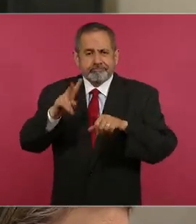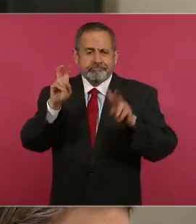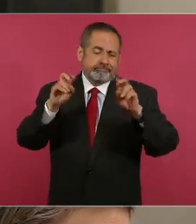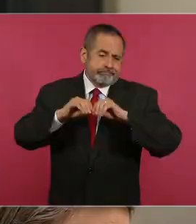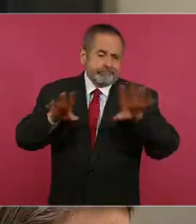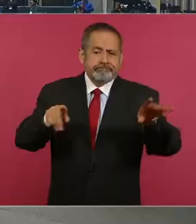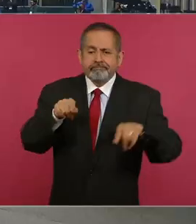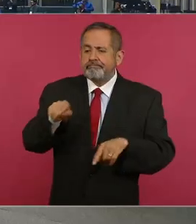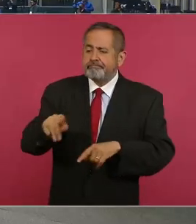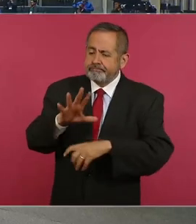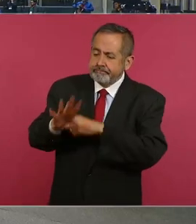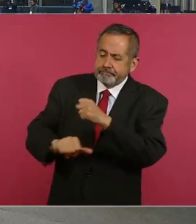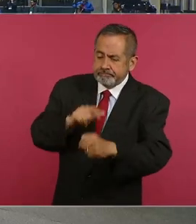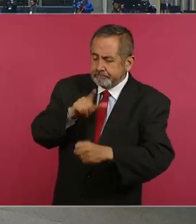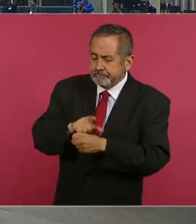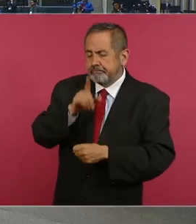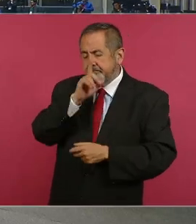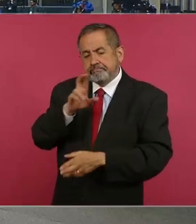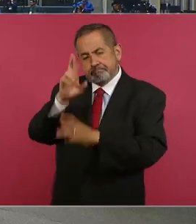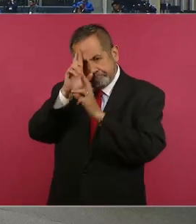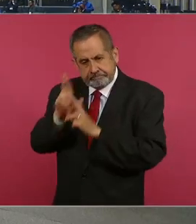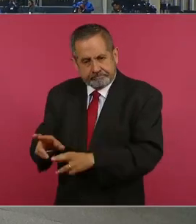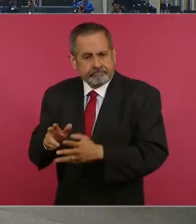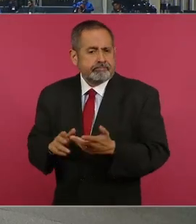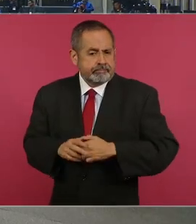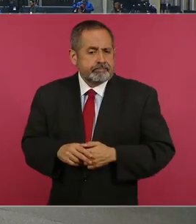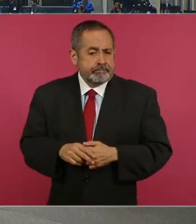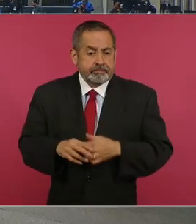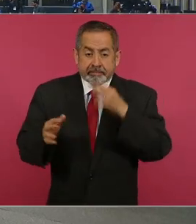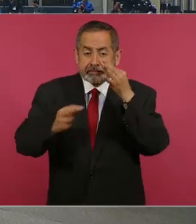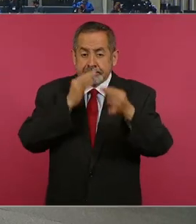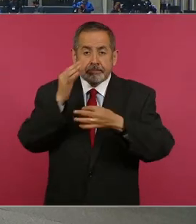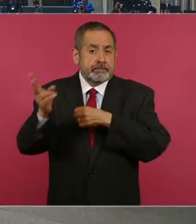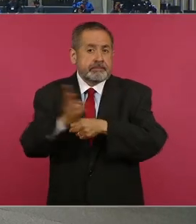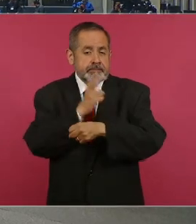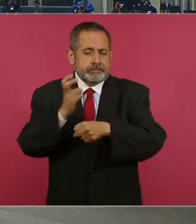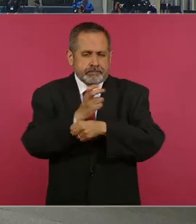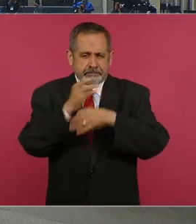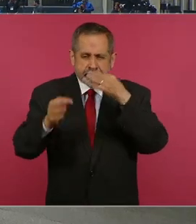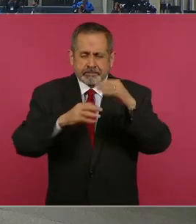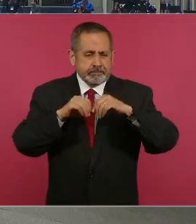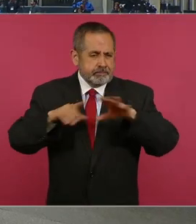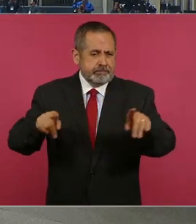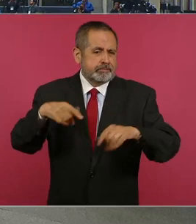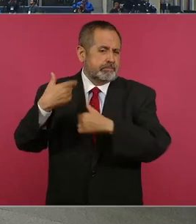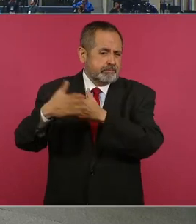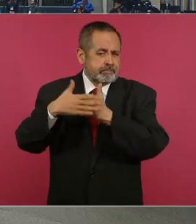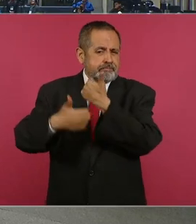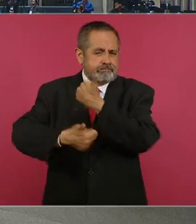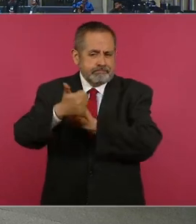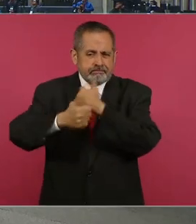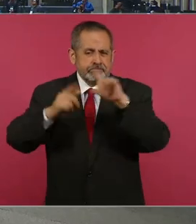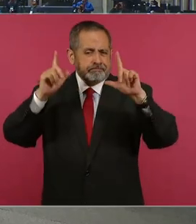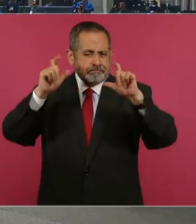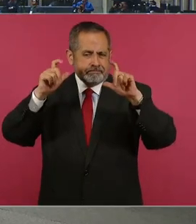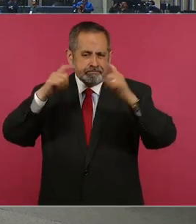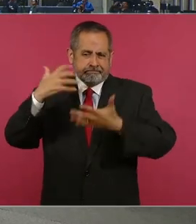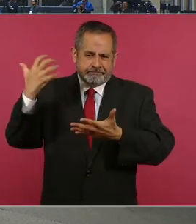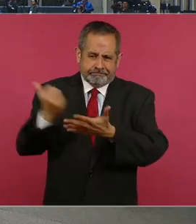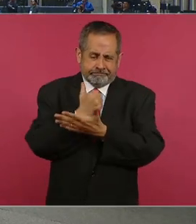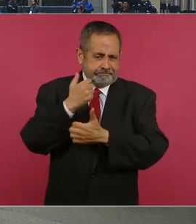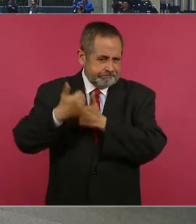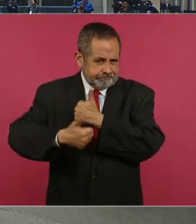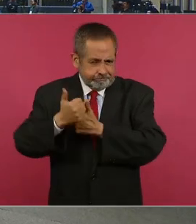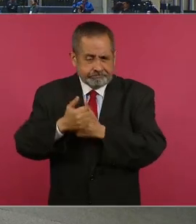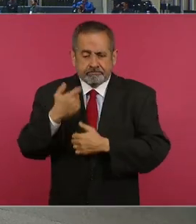tema con rigor y creatividad. La convocatoria del certamen fotográfico será publicada este año para que en